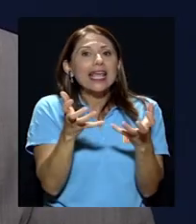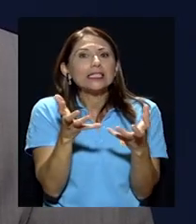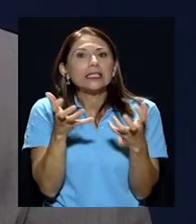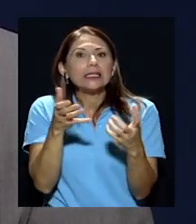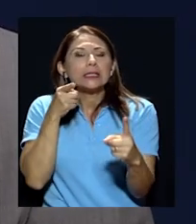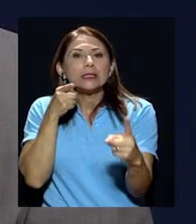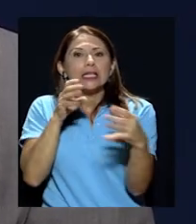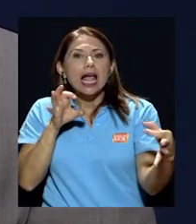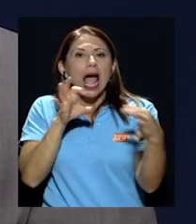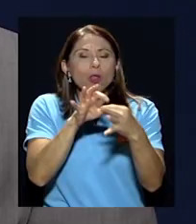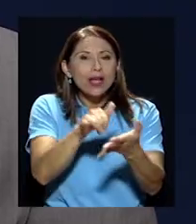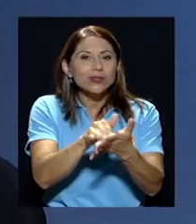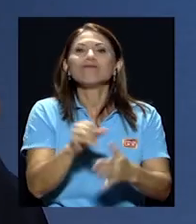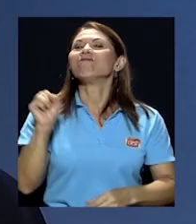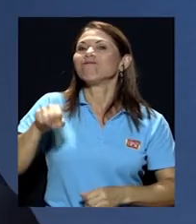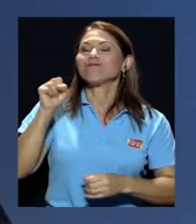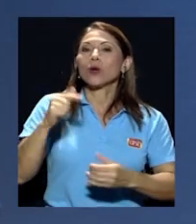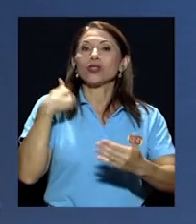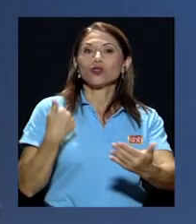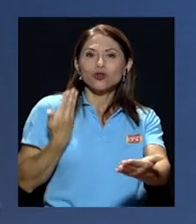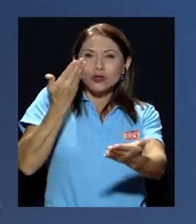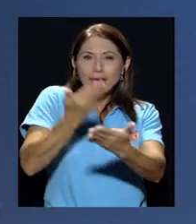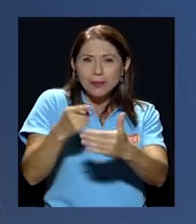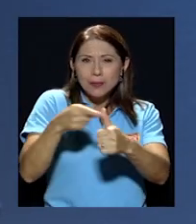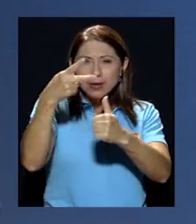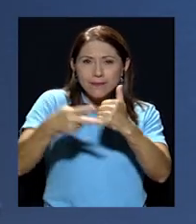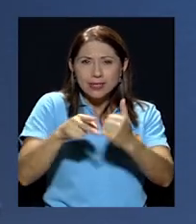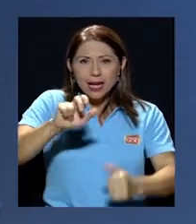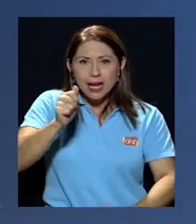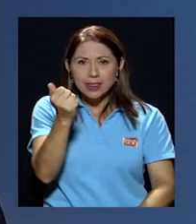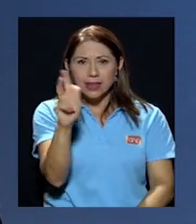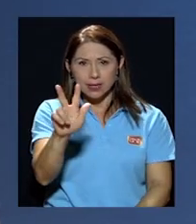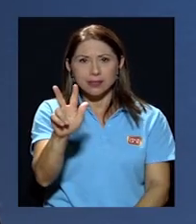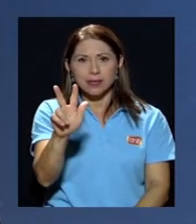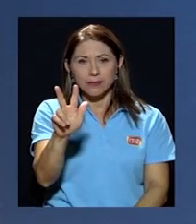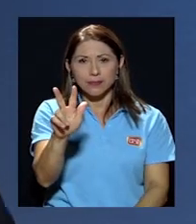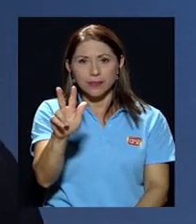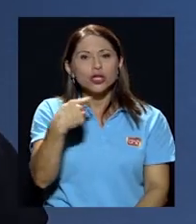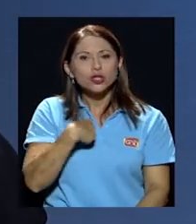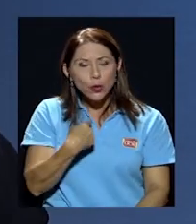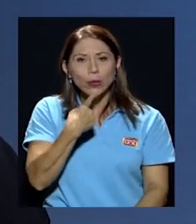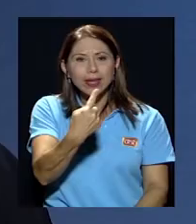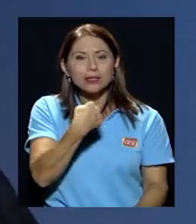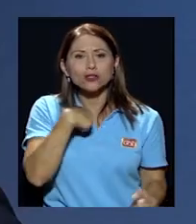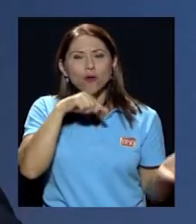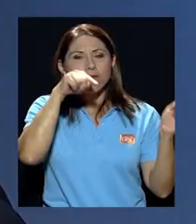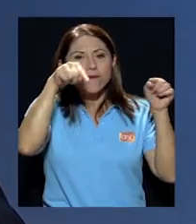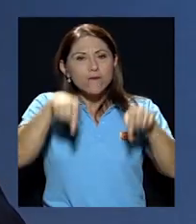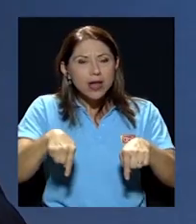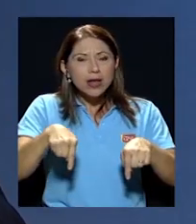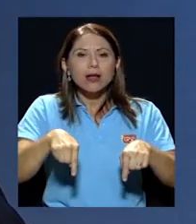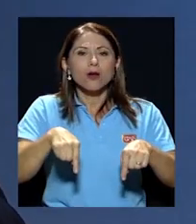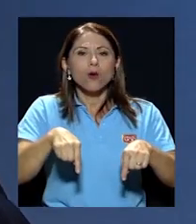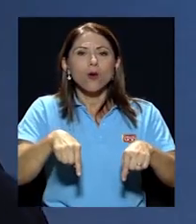cuando yo llegué por primera vez a Canal 13 yo lo dije vengo a una